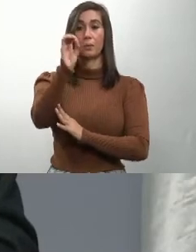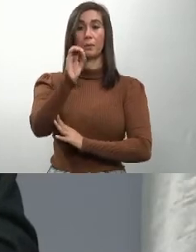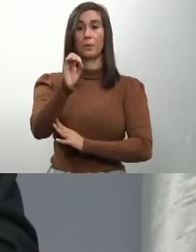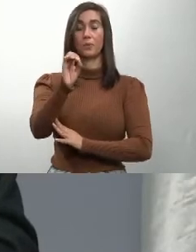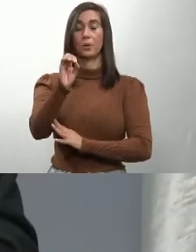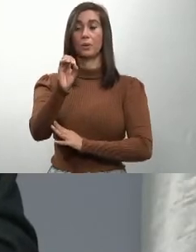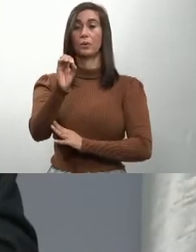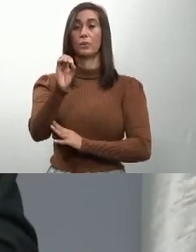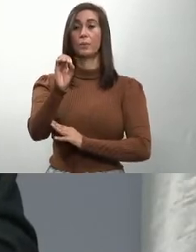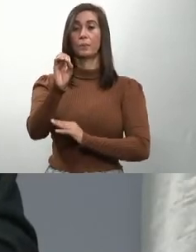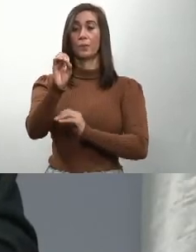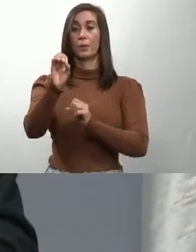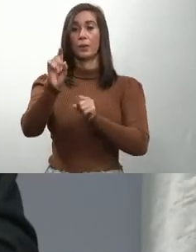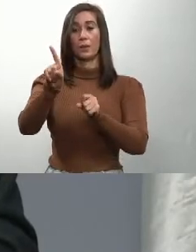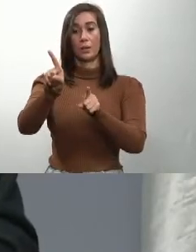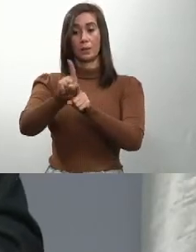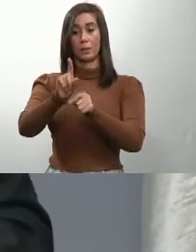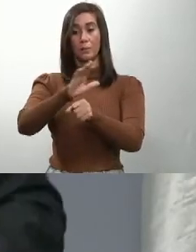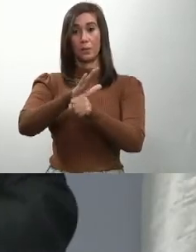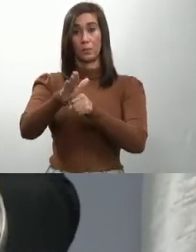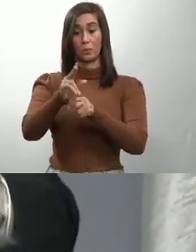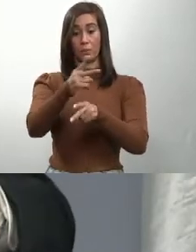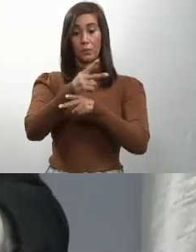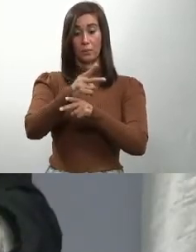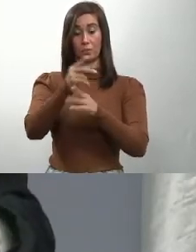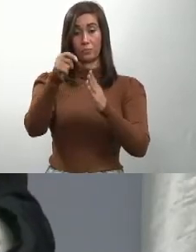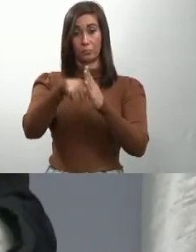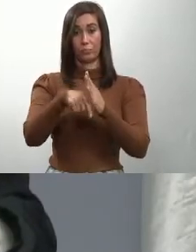% están ocupadas.